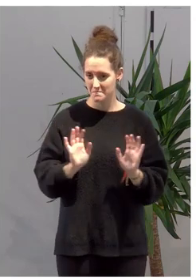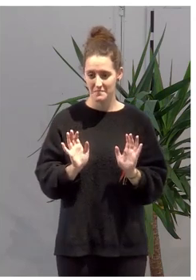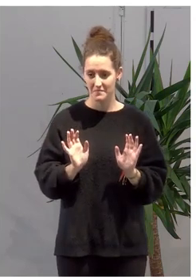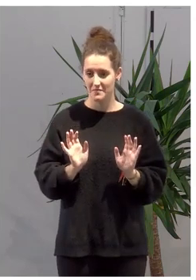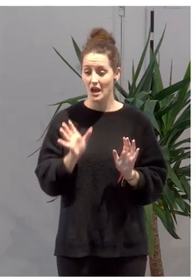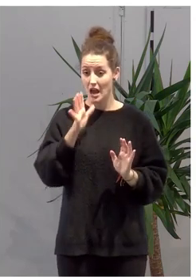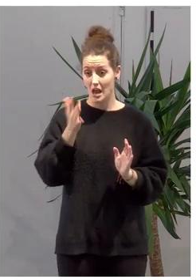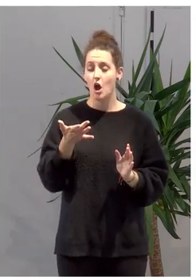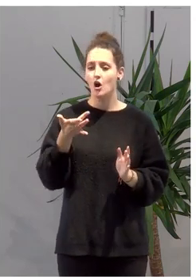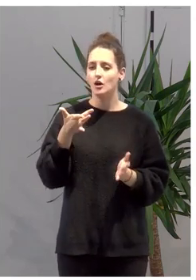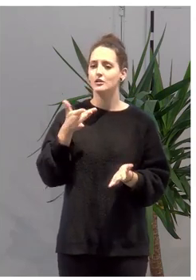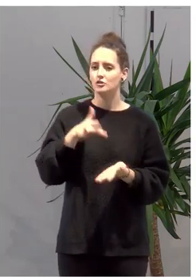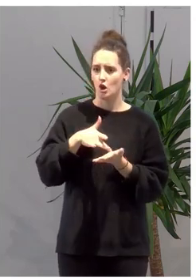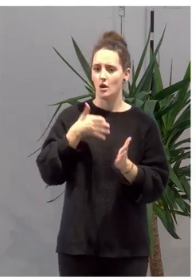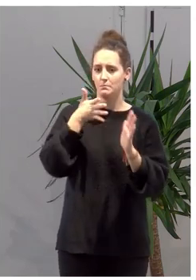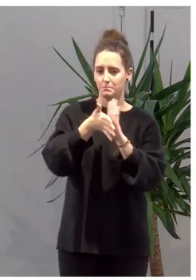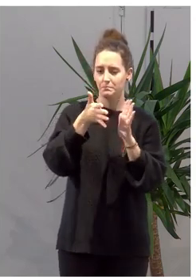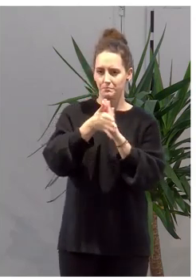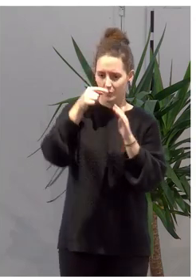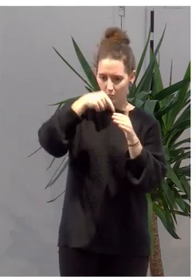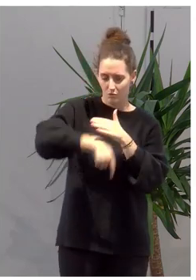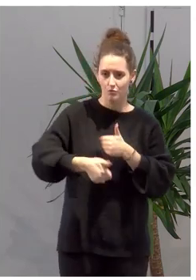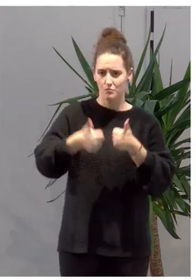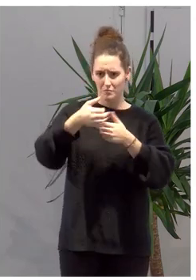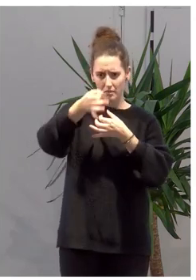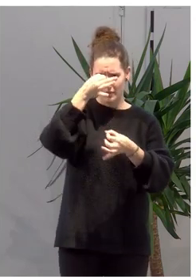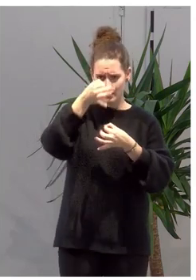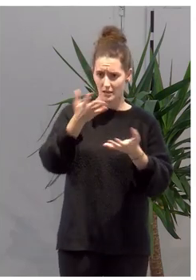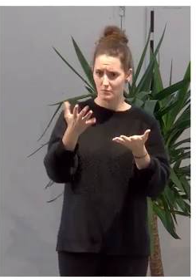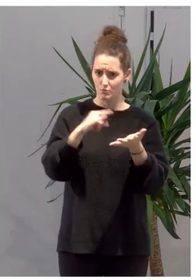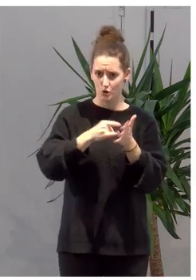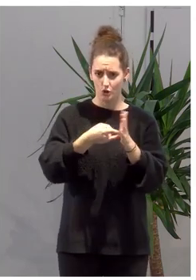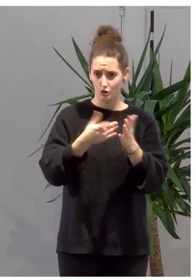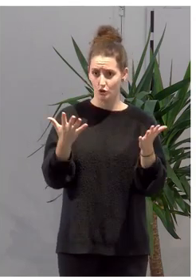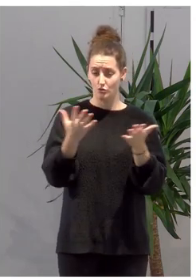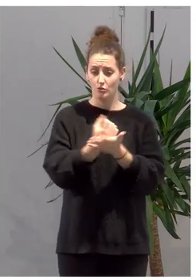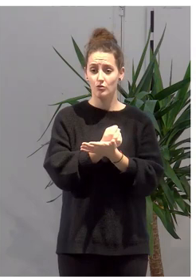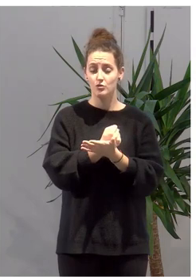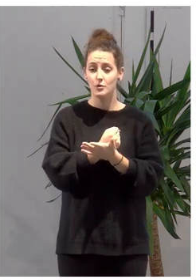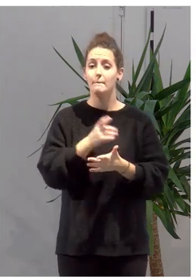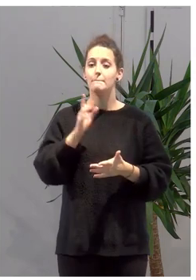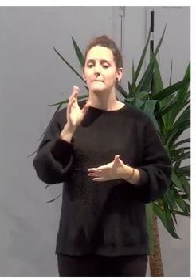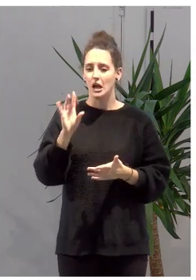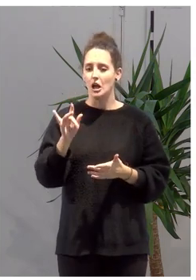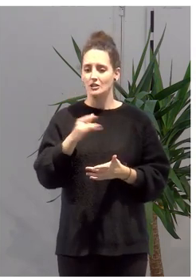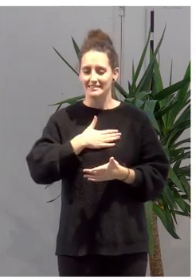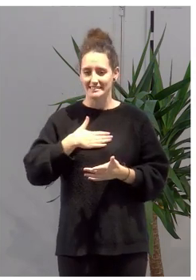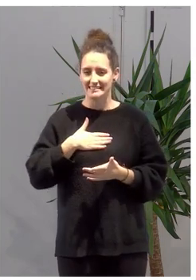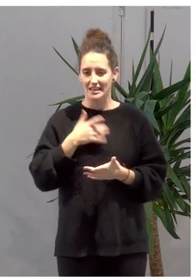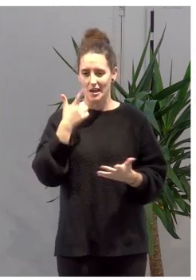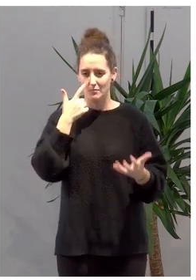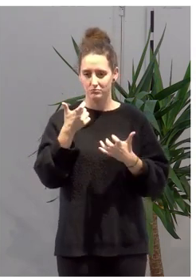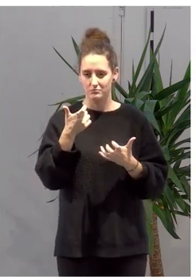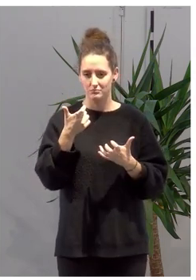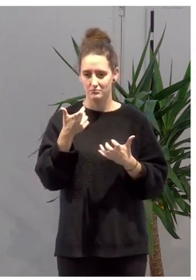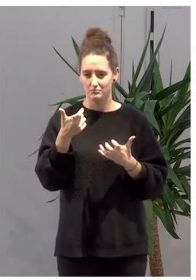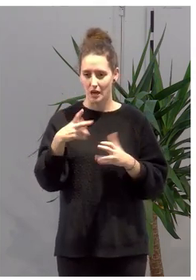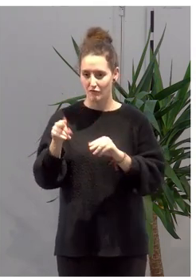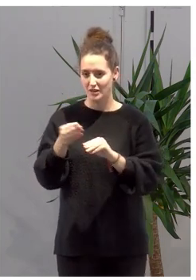explicarán con mayor detalle todos los pormenores del proyecto, pero sí quiero destacar antes de acabar